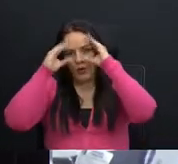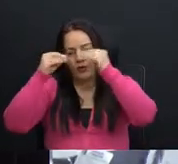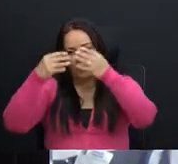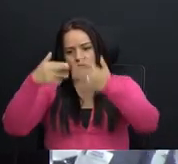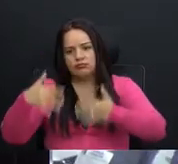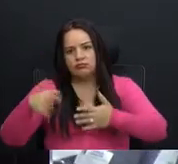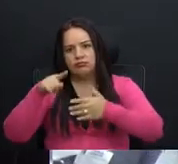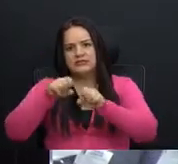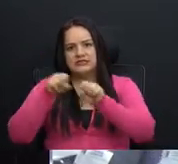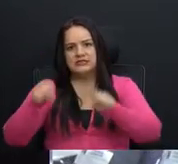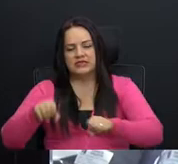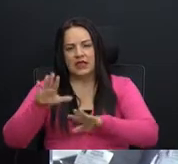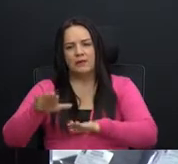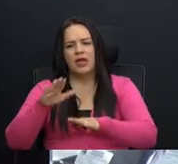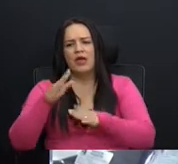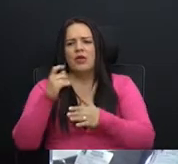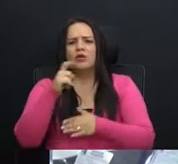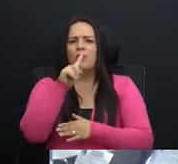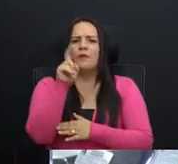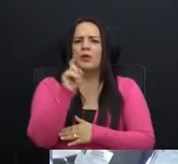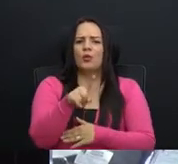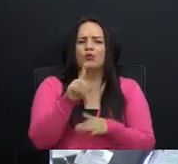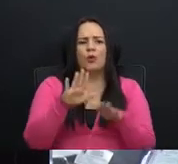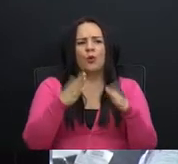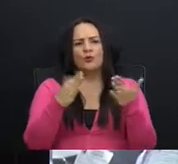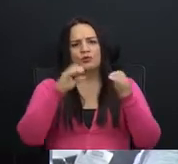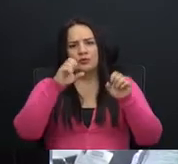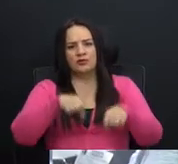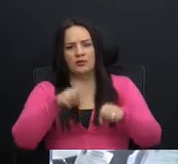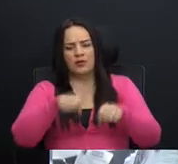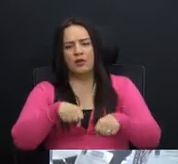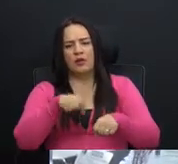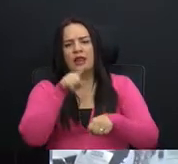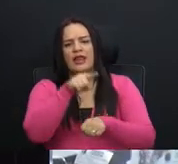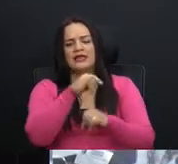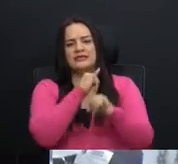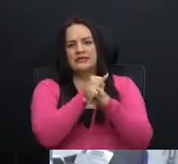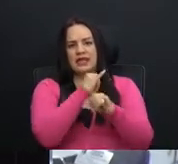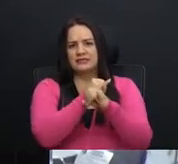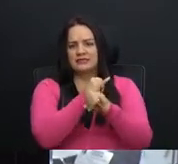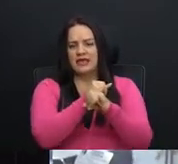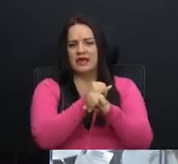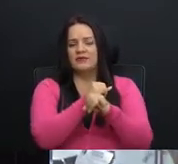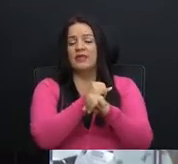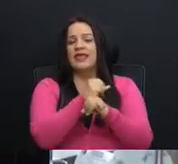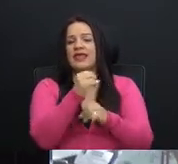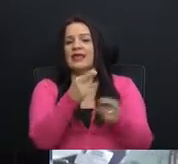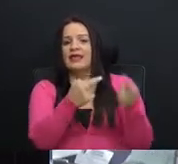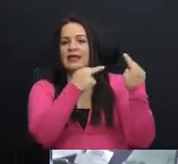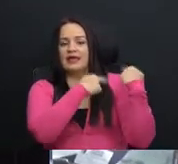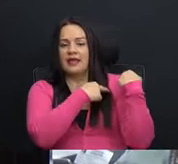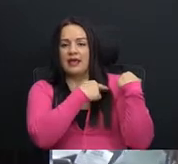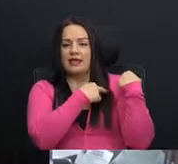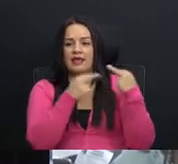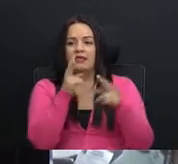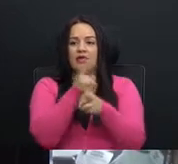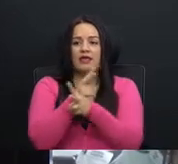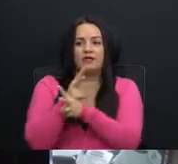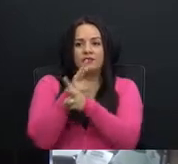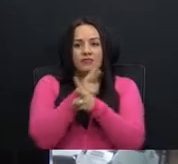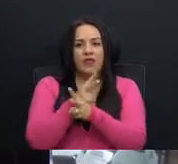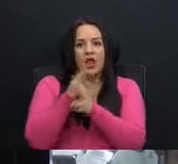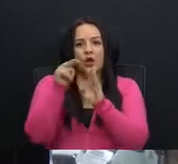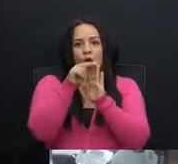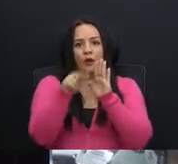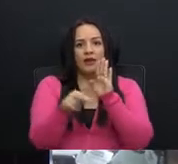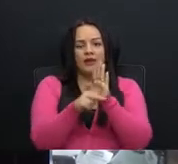¿cómo es posible que la instancia encargada de velar por el cumplimiento de la normativa en materia de protección de datos